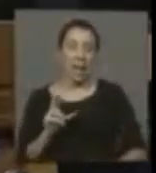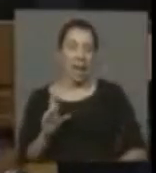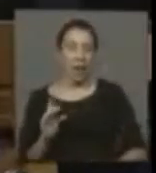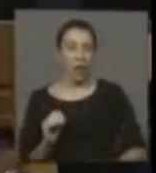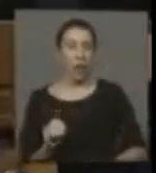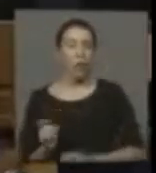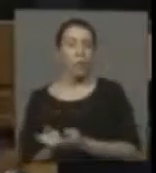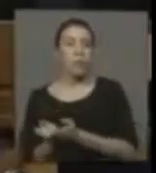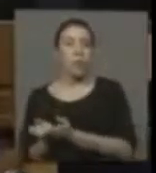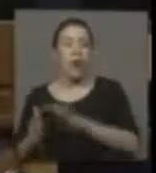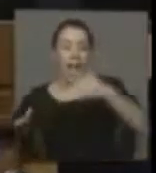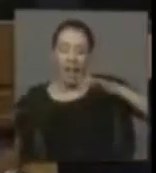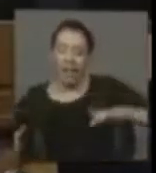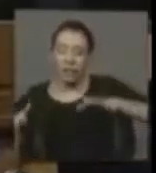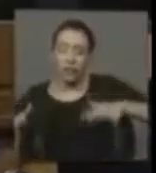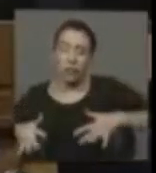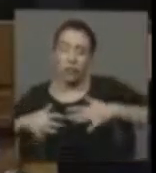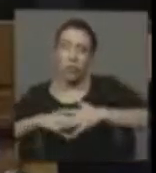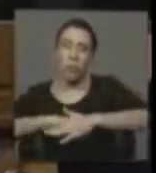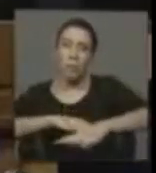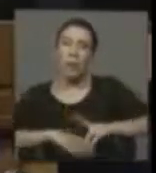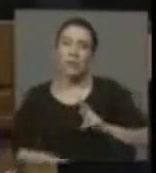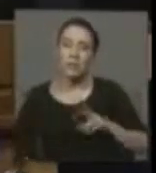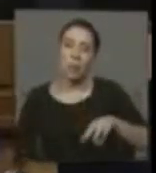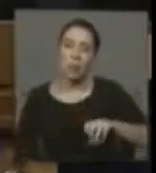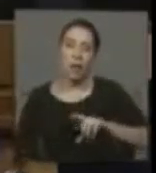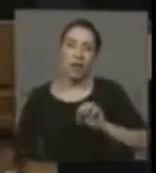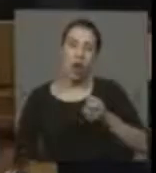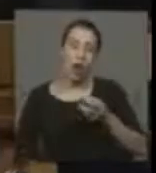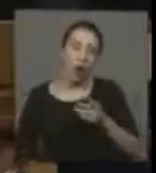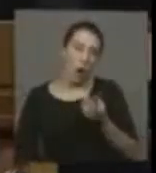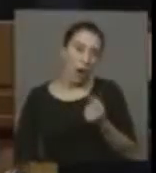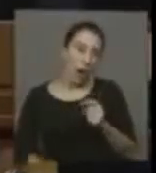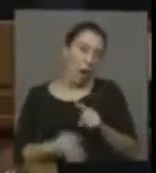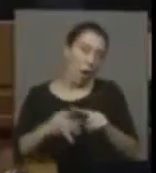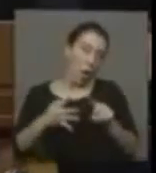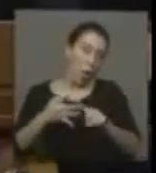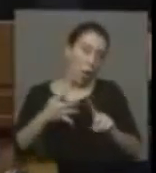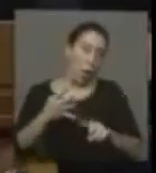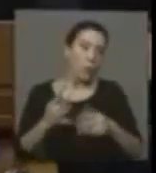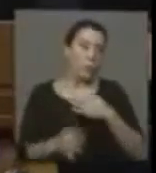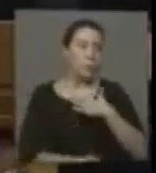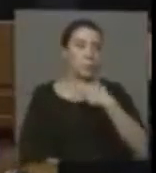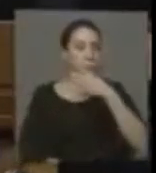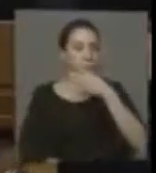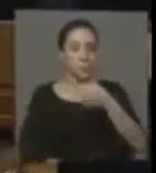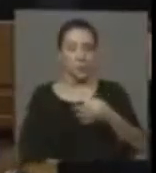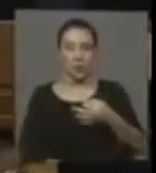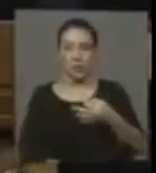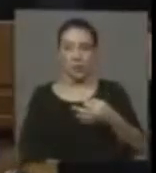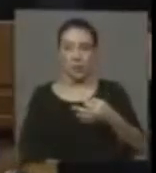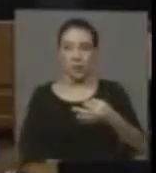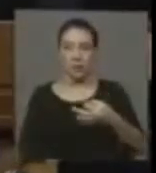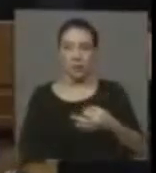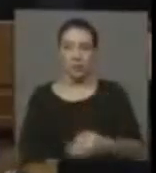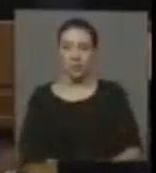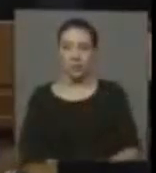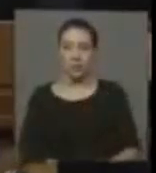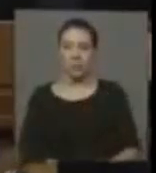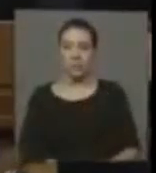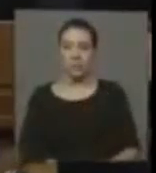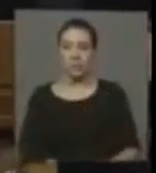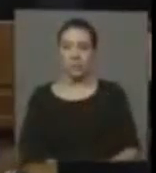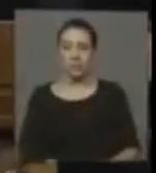pescadores Esfuerzo del Mar, don José Mayorga, entre otros. Y quiero señalar en ellos, puesto que hay una